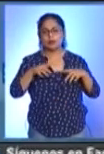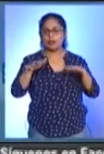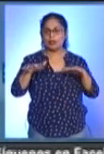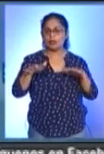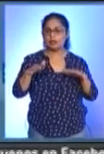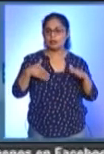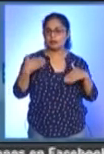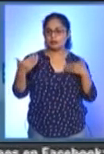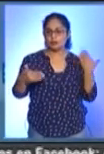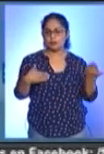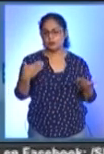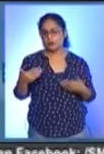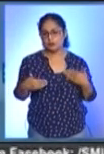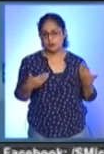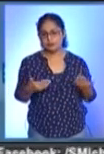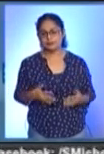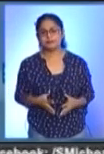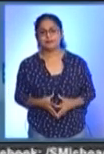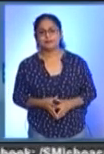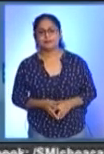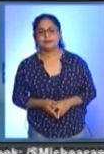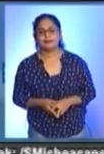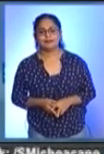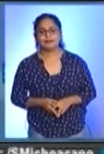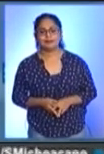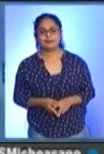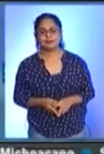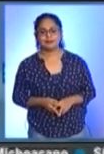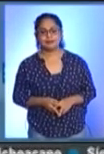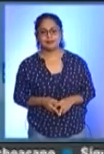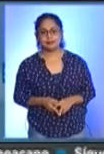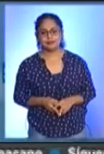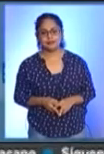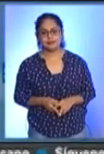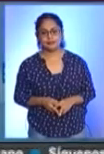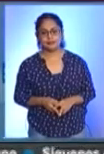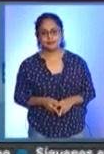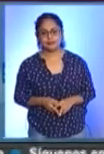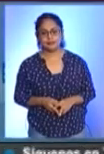mexicano. Para SM Noticias, Dafne Gutiérrez.